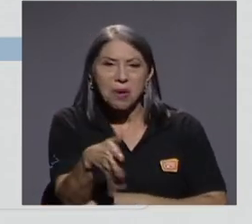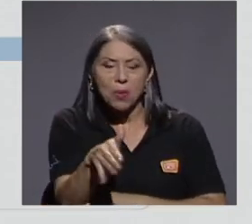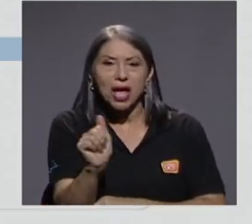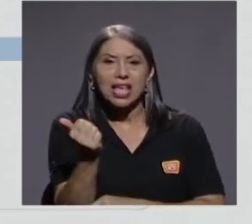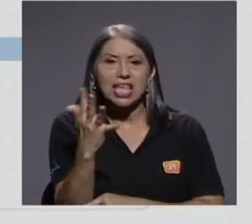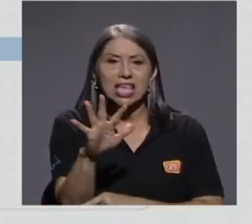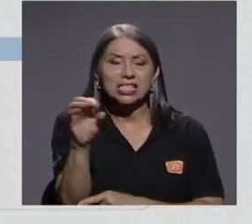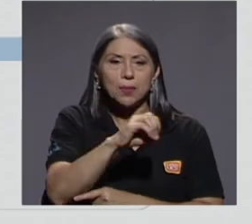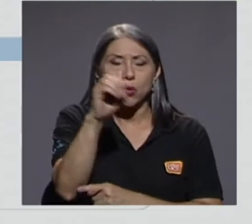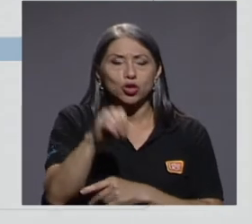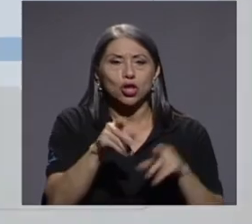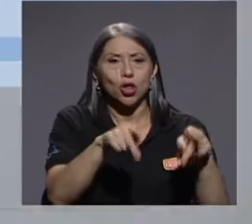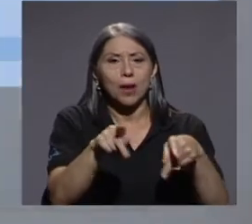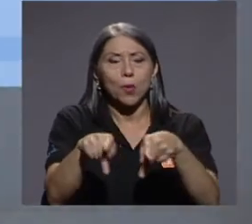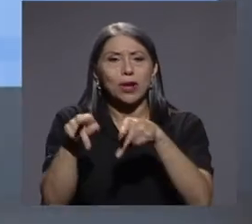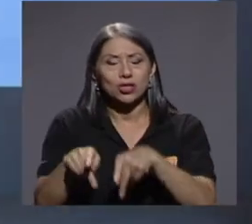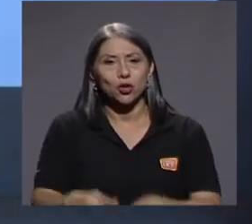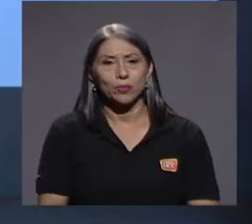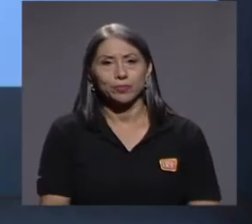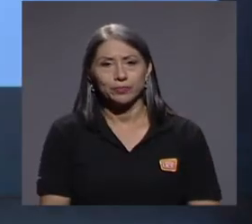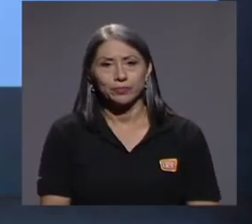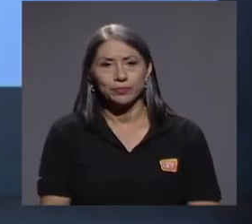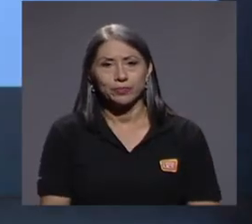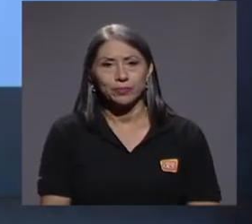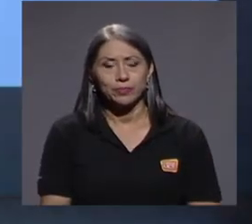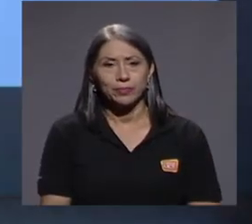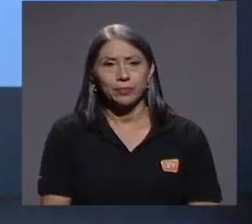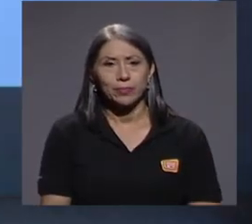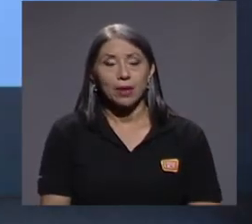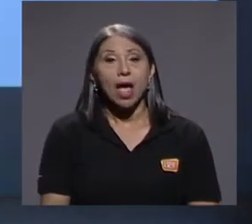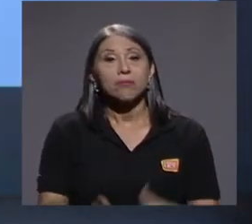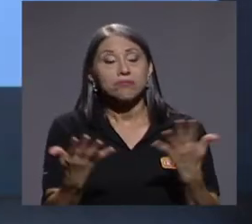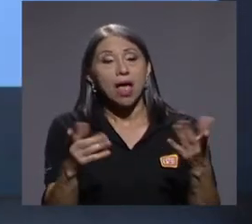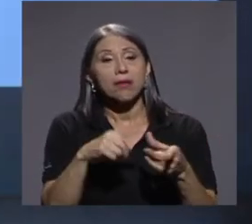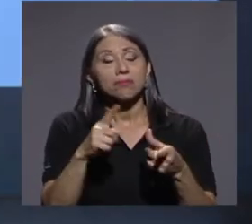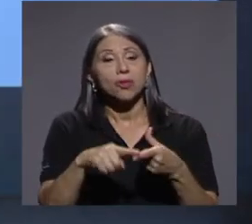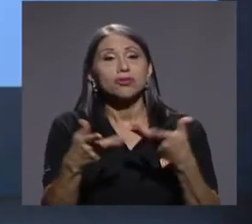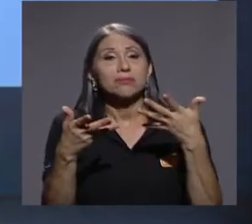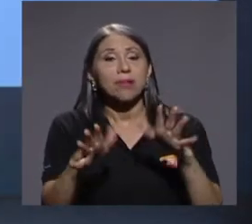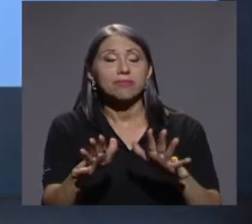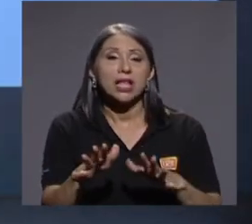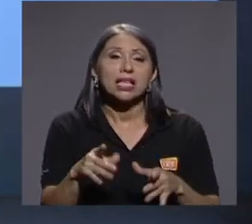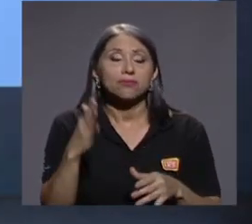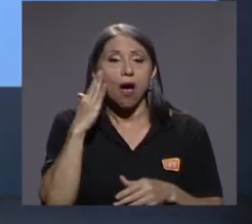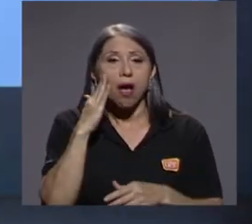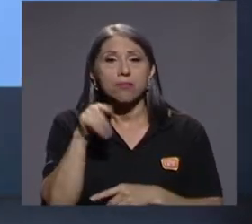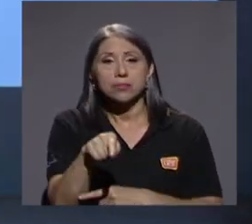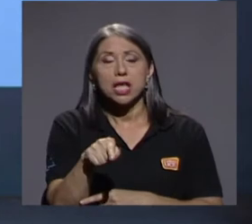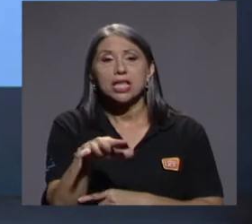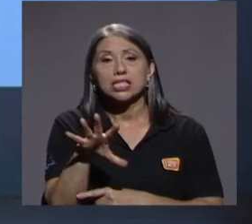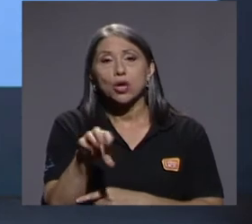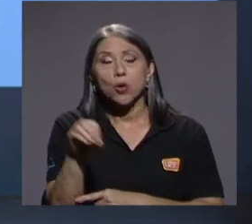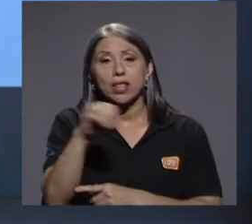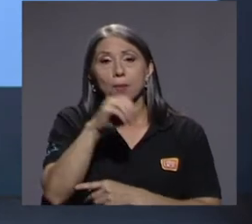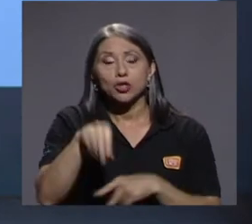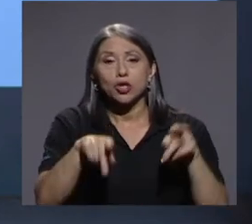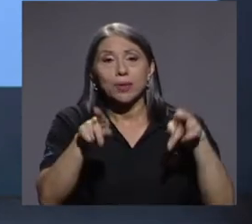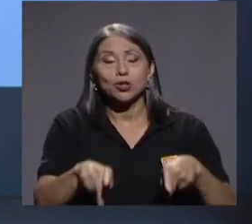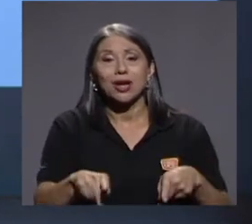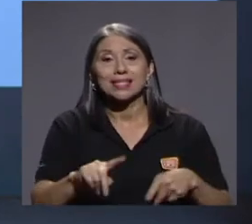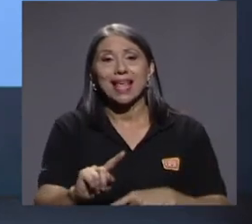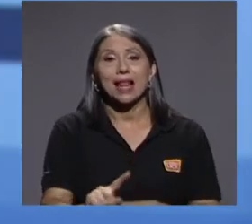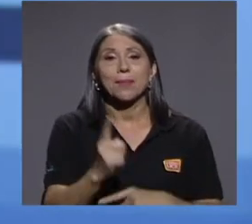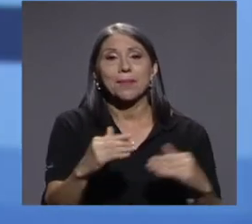15% de la población. De esta forma entonces tenemos a un 50% en el primer nivel, alrededor de un